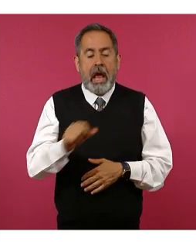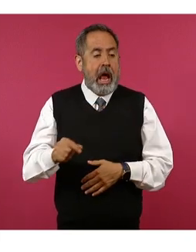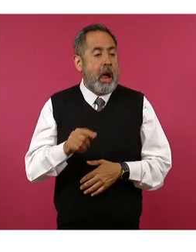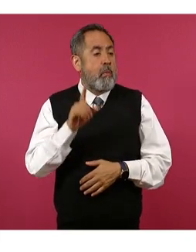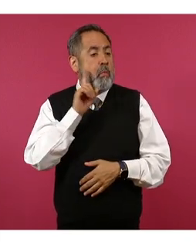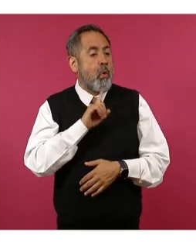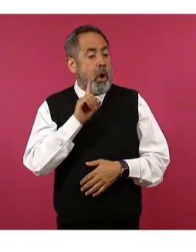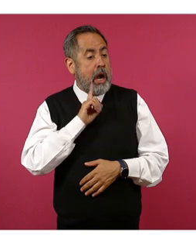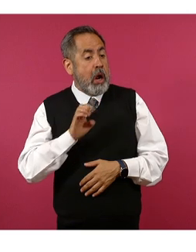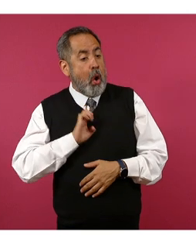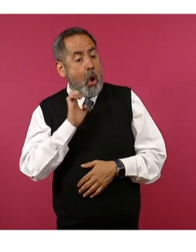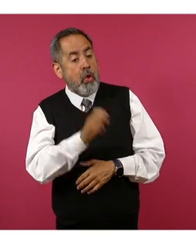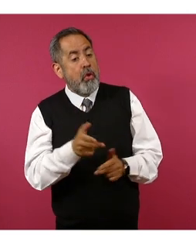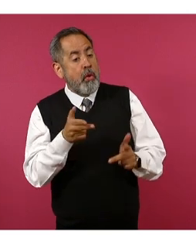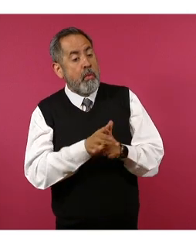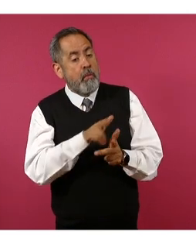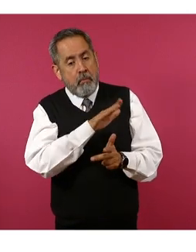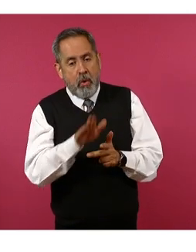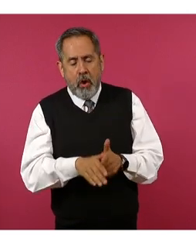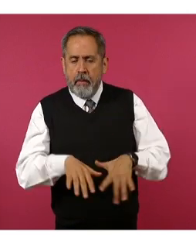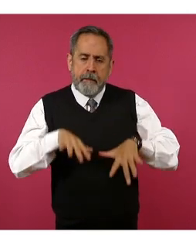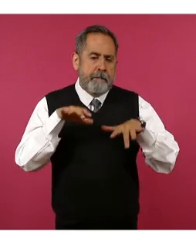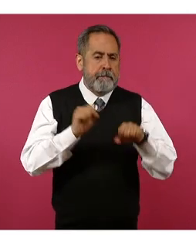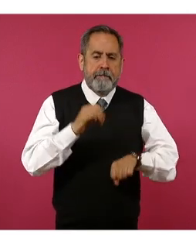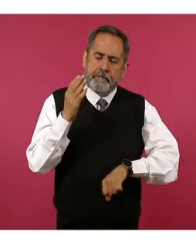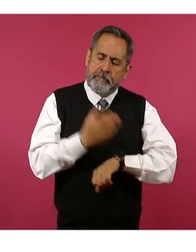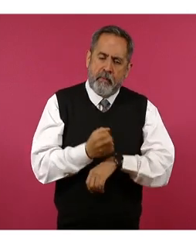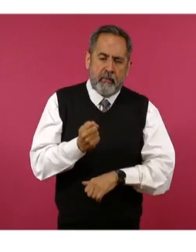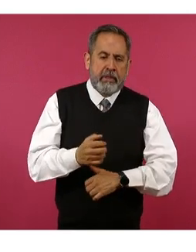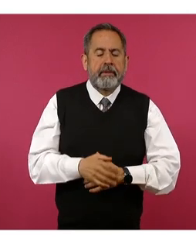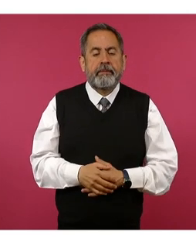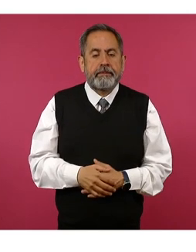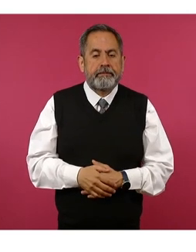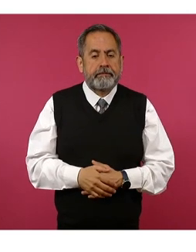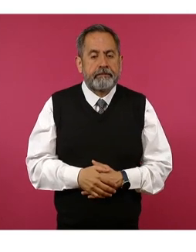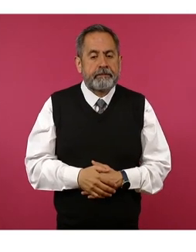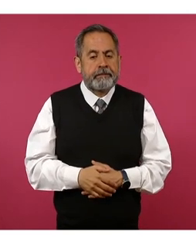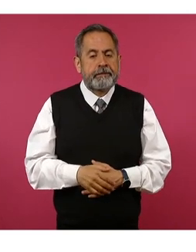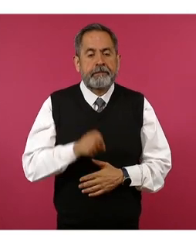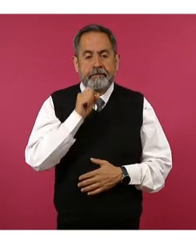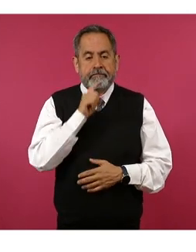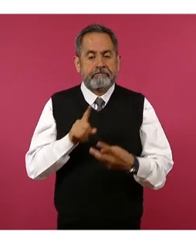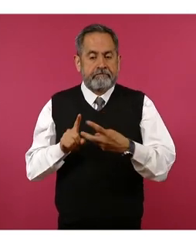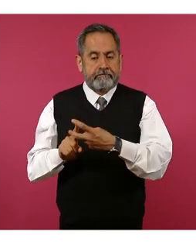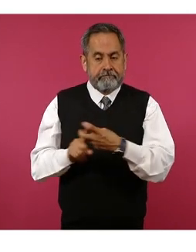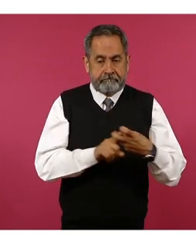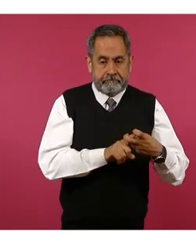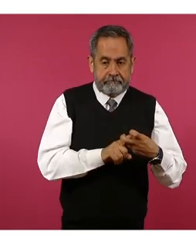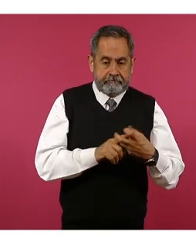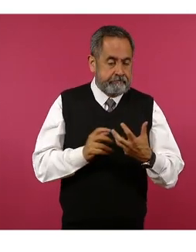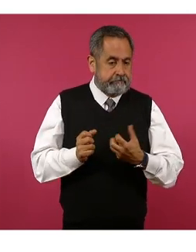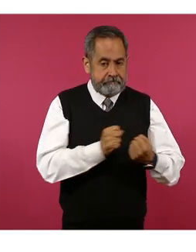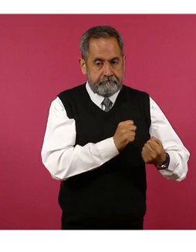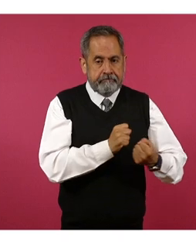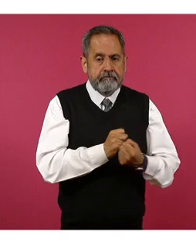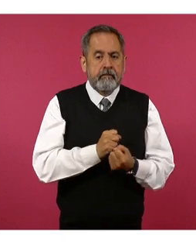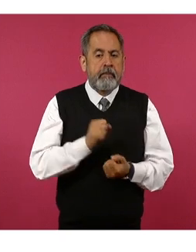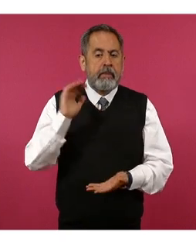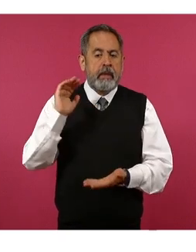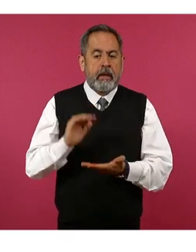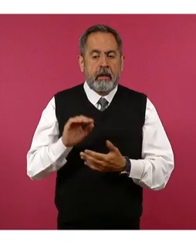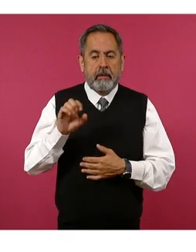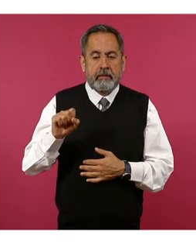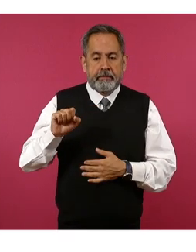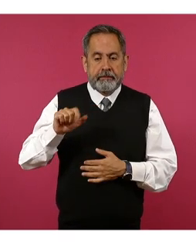violencia en contra de las mujeres y las niñas. Adelante. El secuestro tiene una disminución de 67